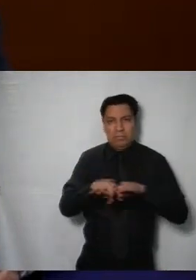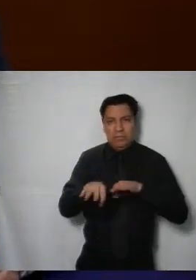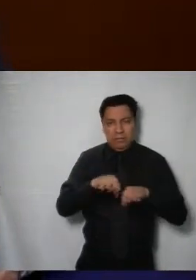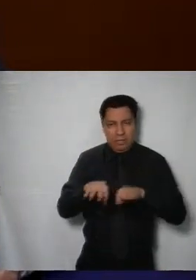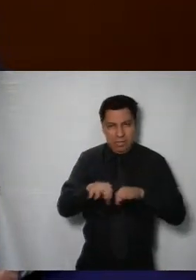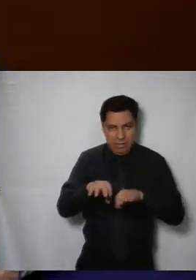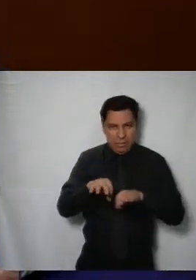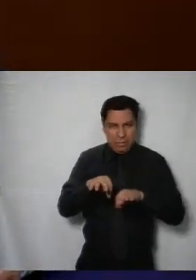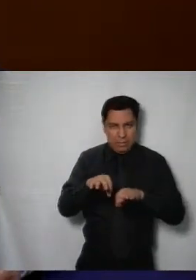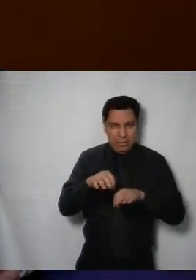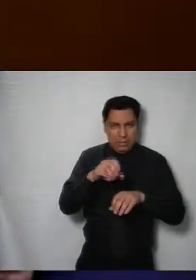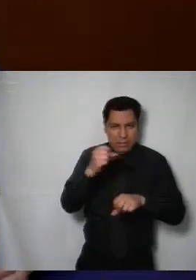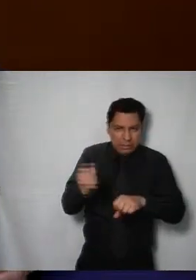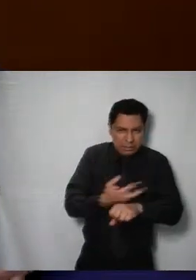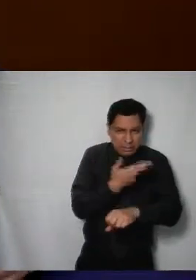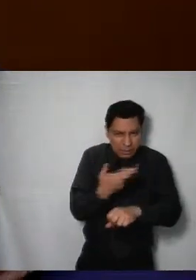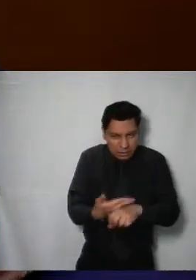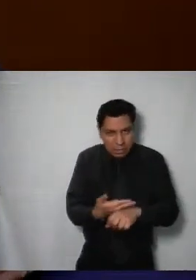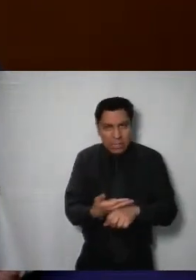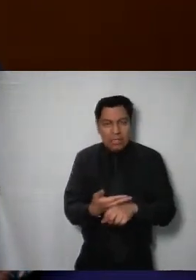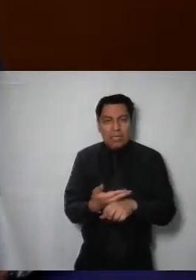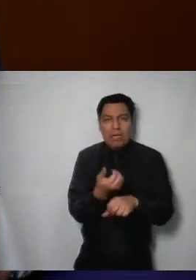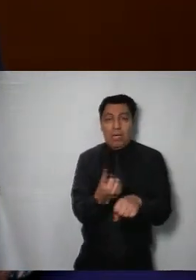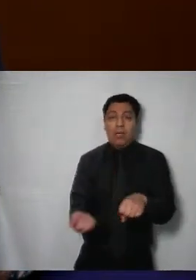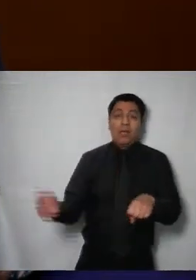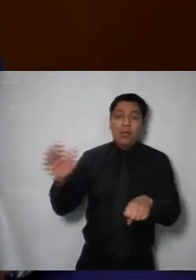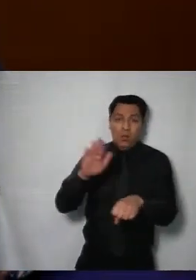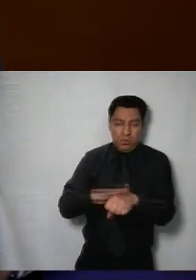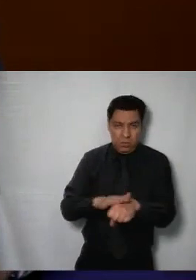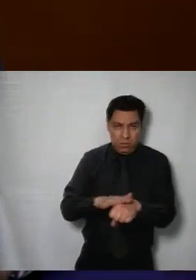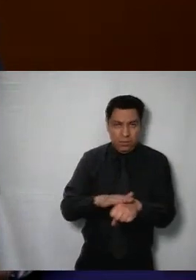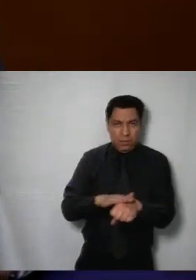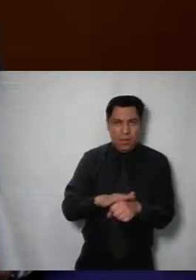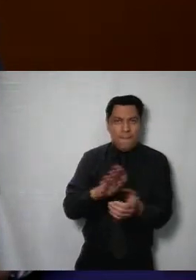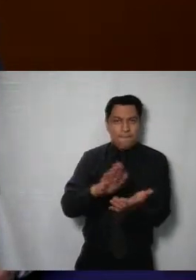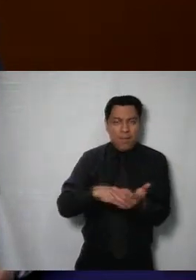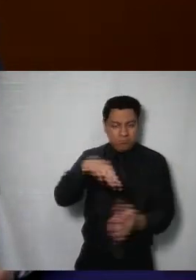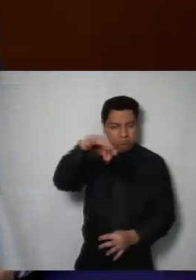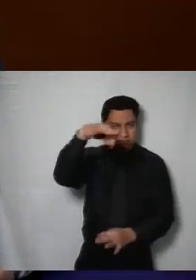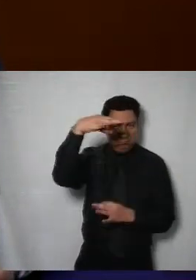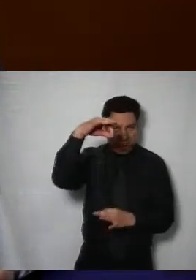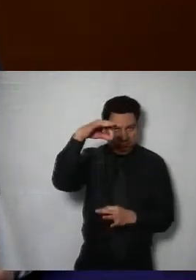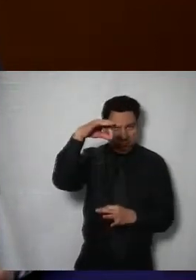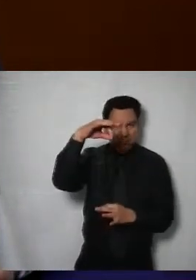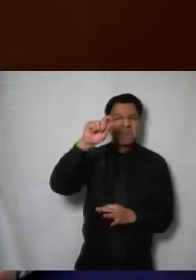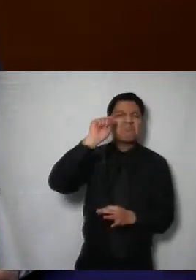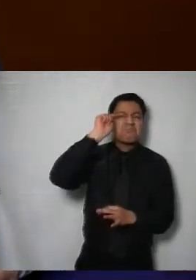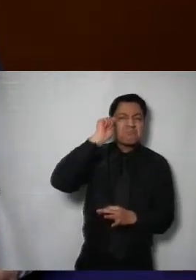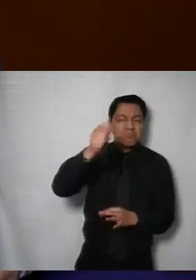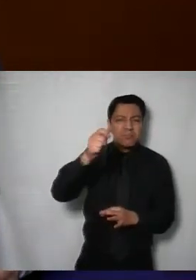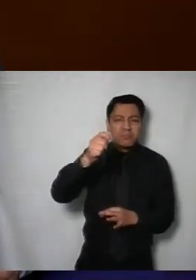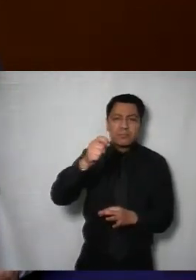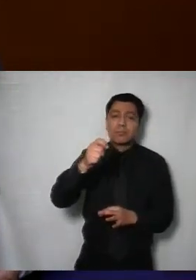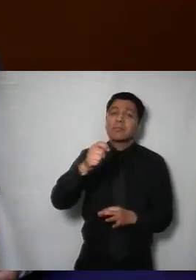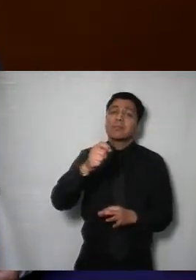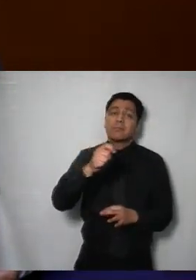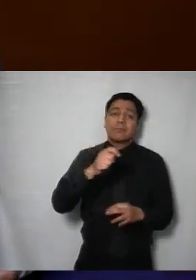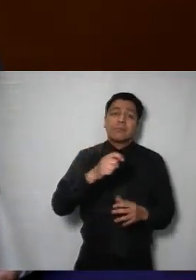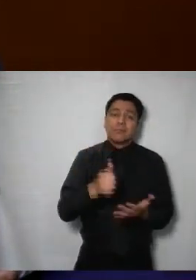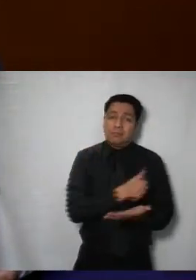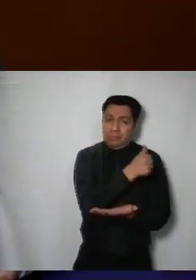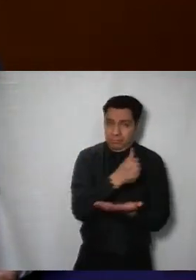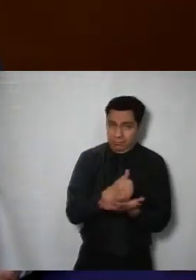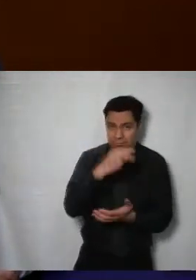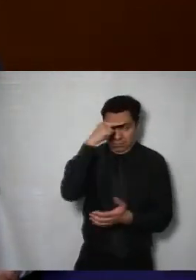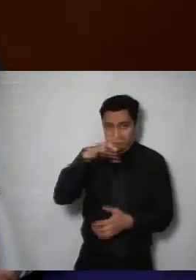Ejecutiva consolidaron este importante documento el cual tiene como finalidad incentivar a los sujetos obligados de la Ciudad de